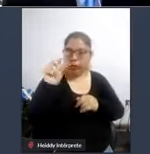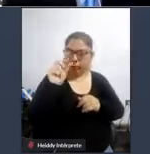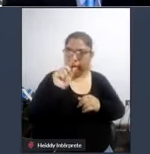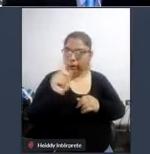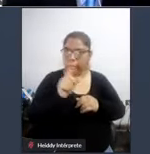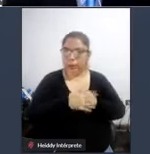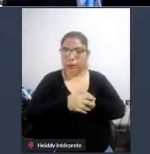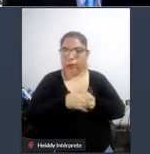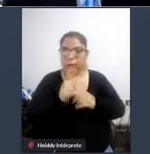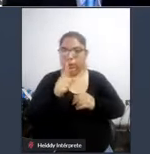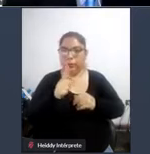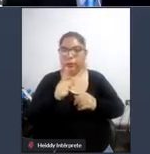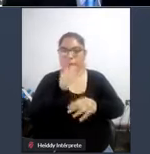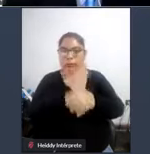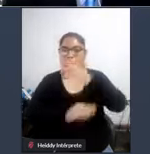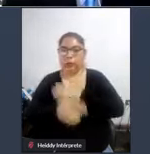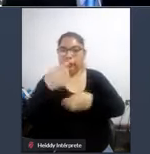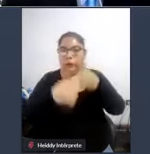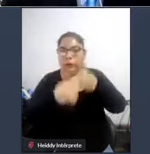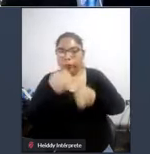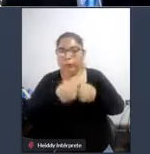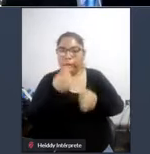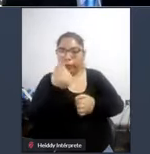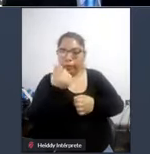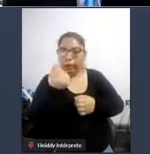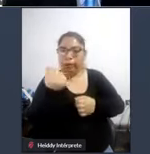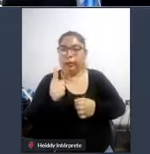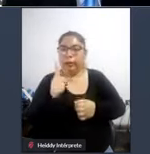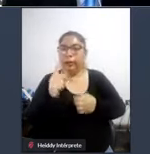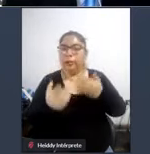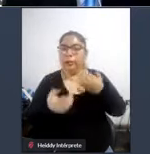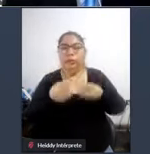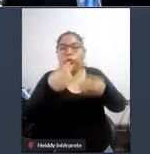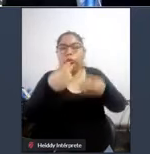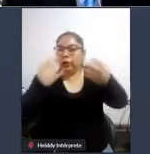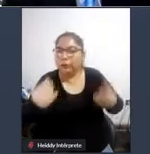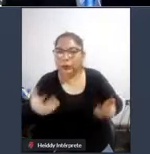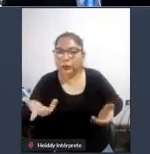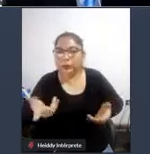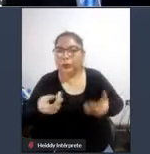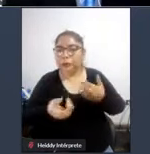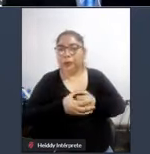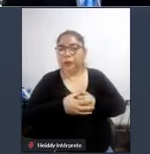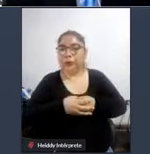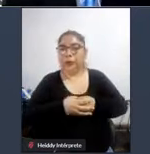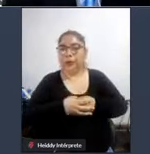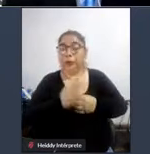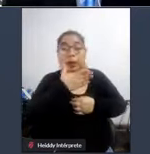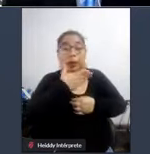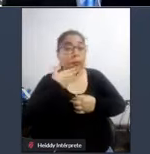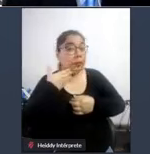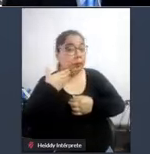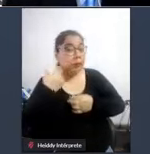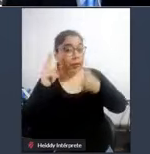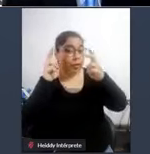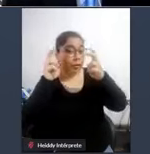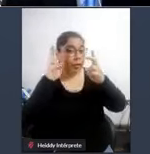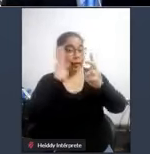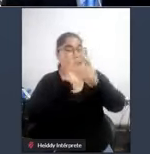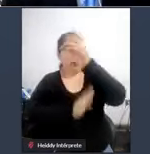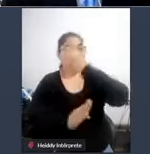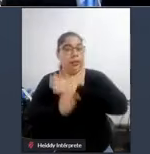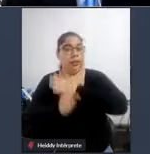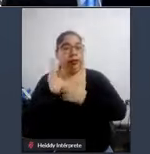es un problema de dinero y las soluciones para mejorar el tema de la discapacidad